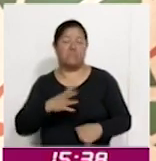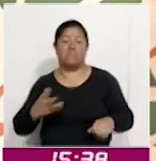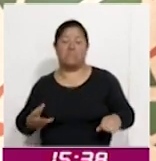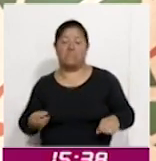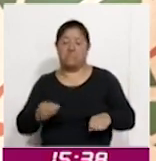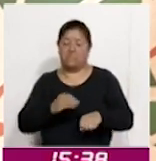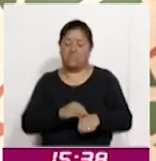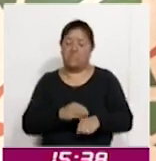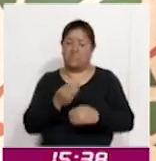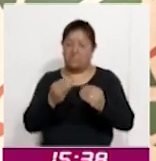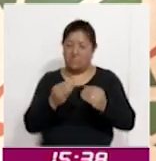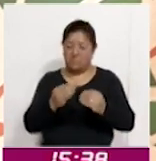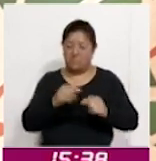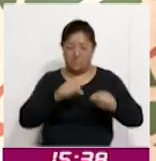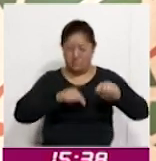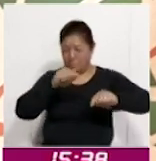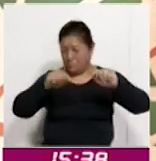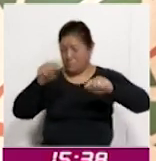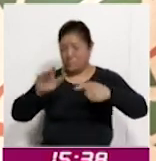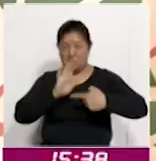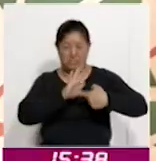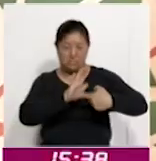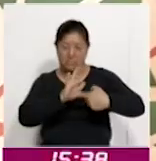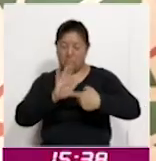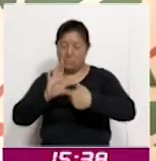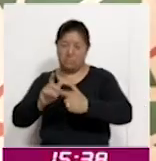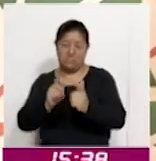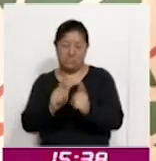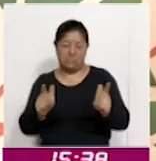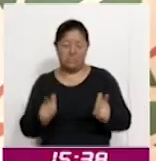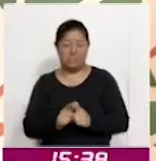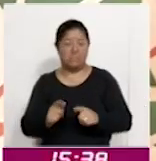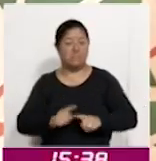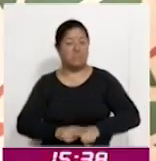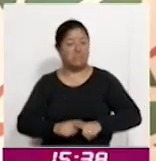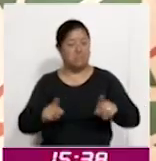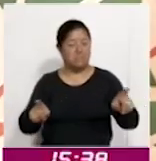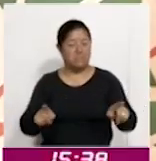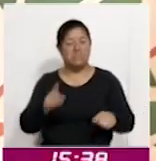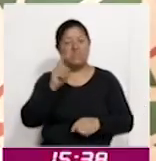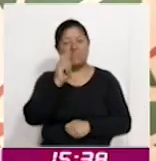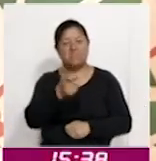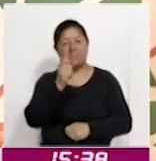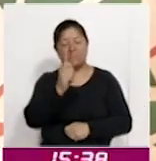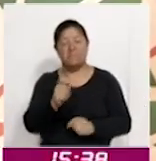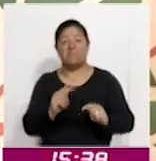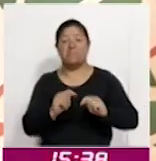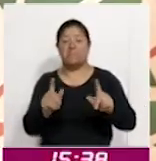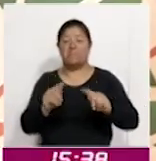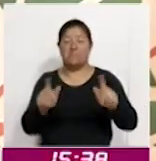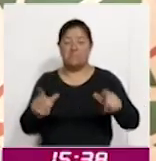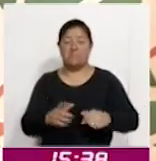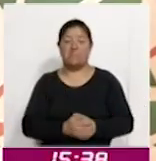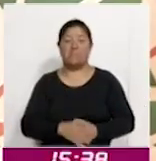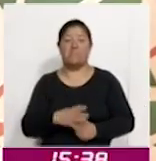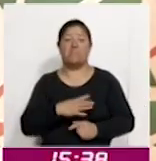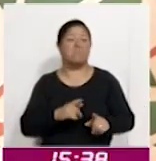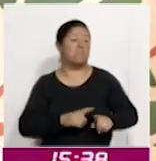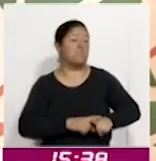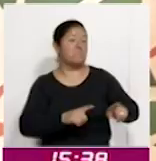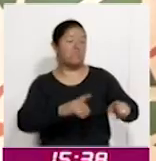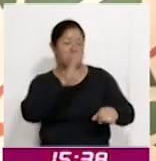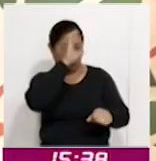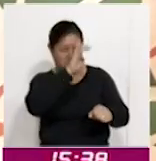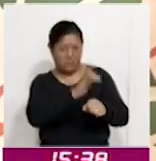haciendo presentaciones en diferentes grupos de lo que es Tlaxcala, de la variedad cultural, de nuestras